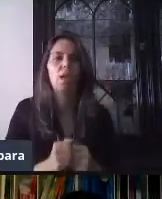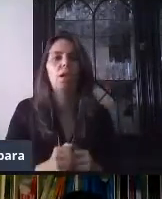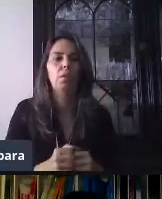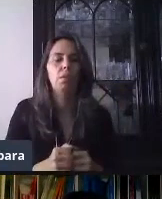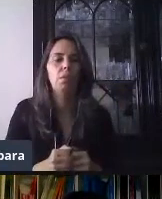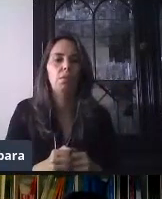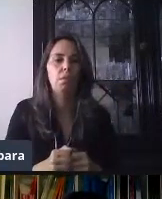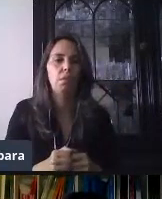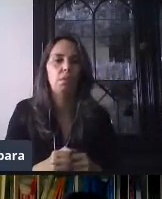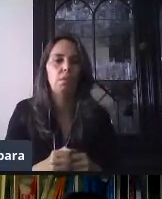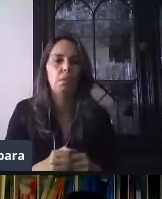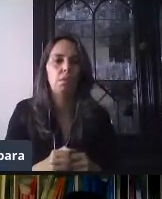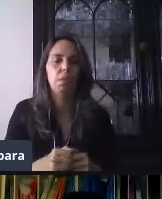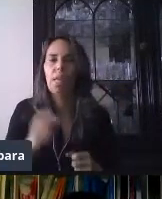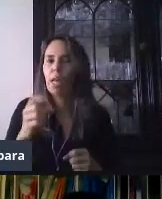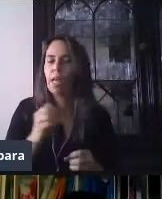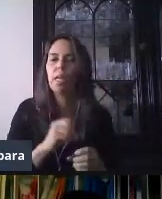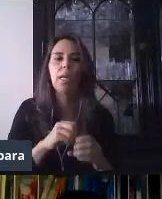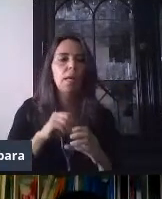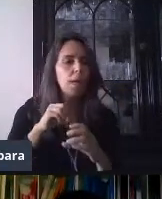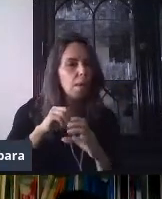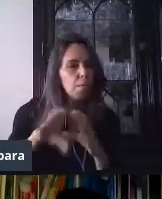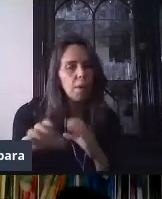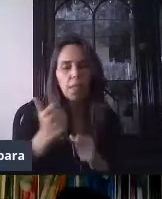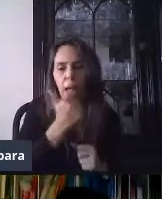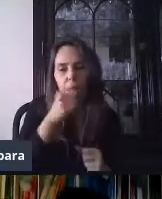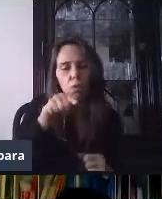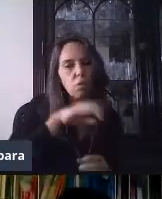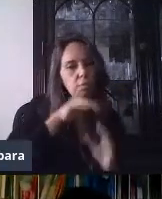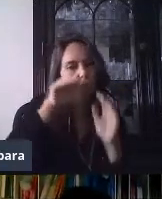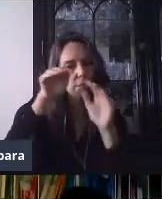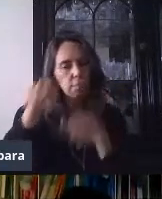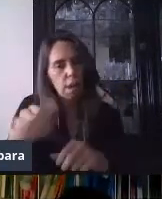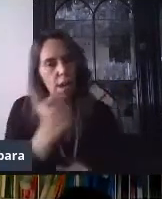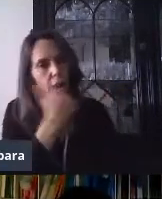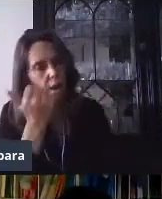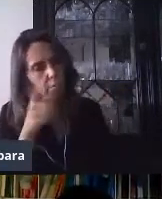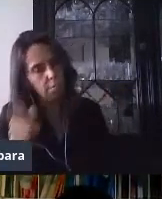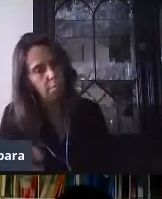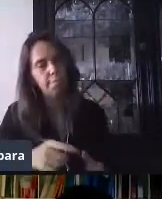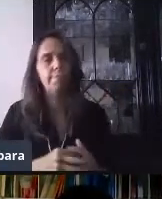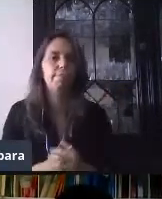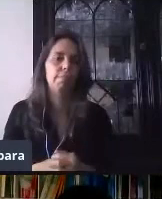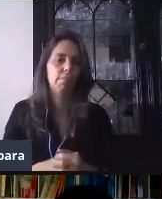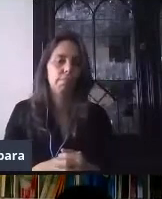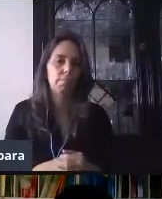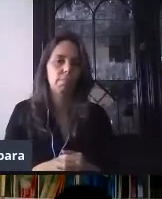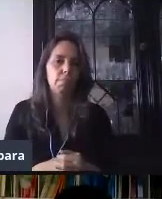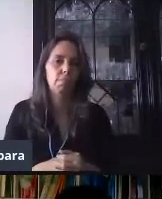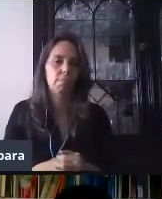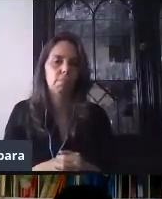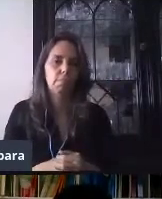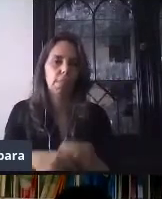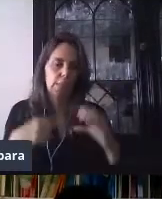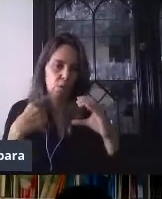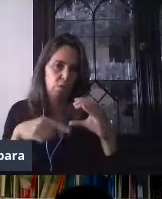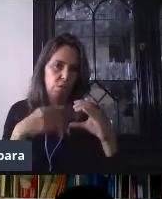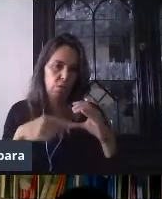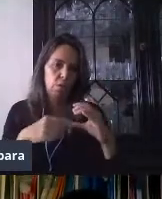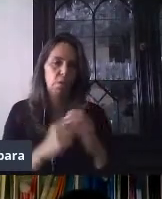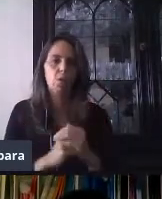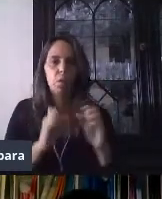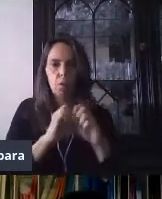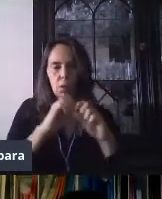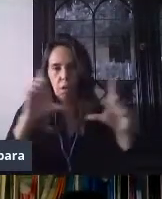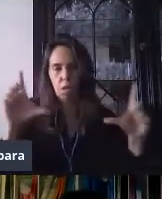mi tarea va a ser asignada a mis alumnos. Entonces, ellos ya la van a tener ya en su pantalla